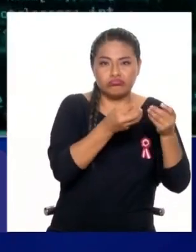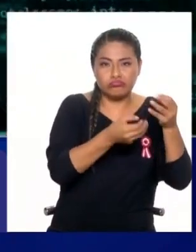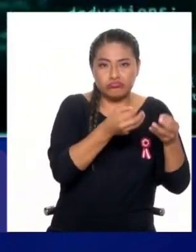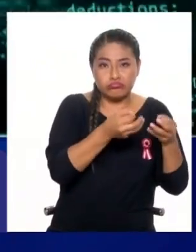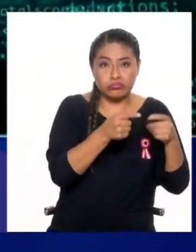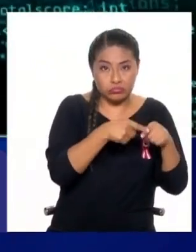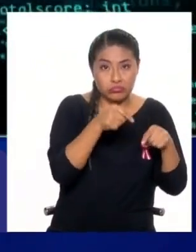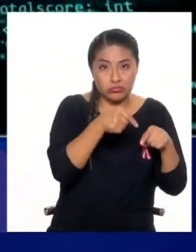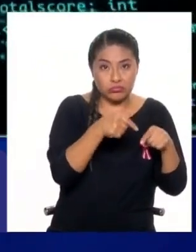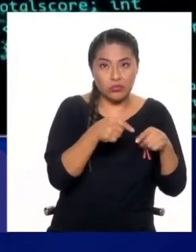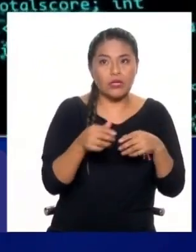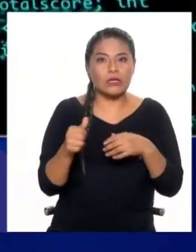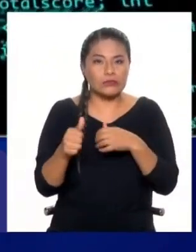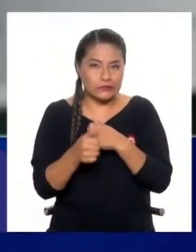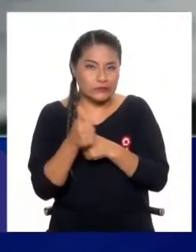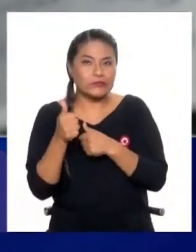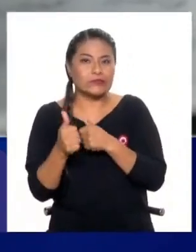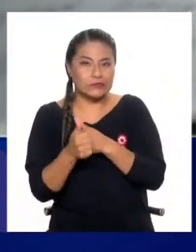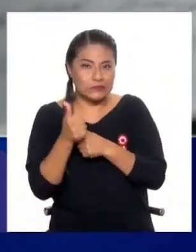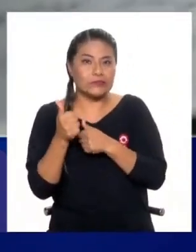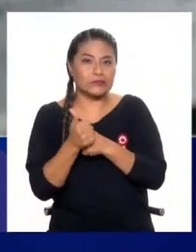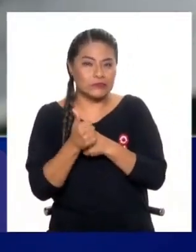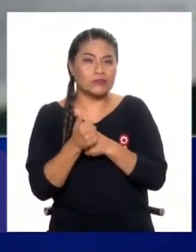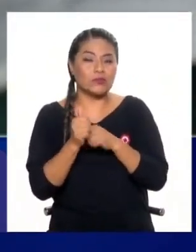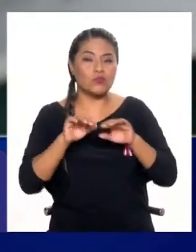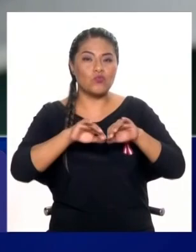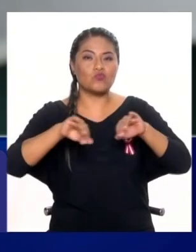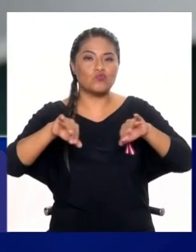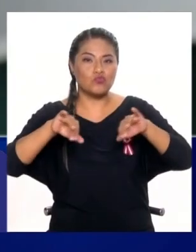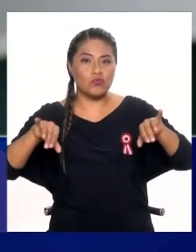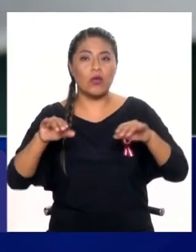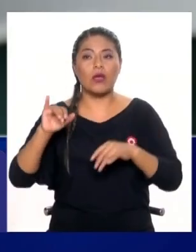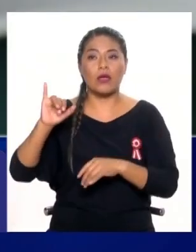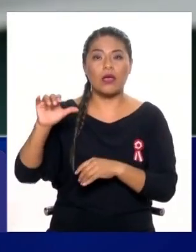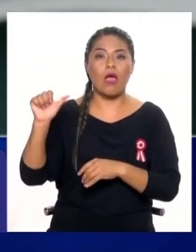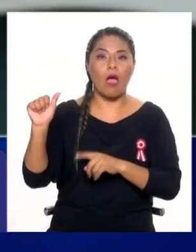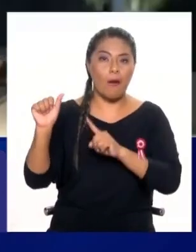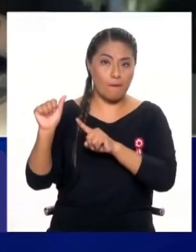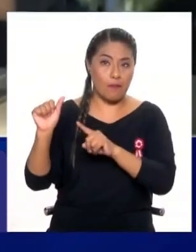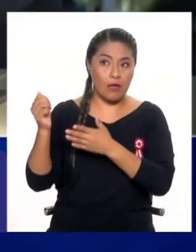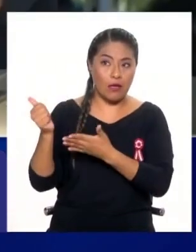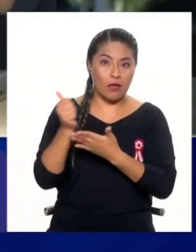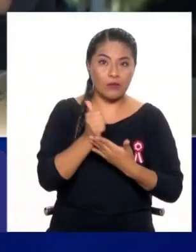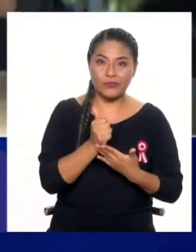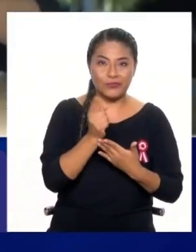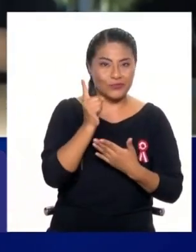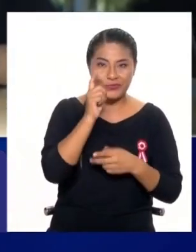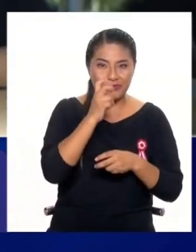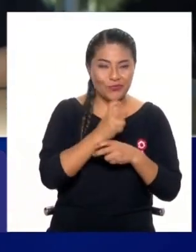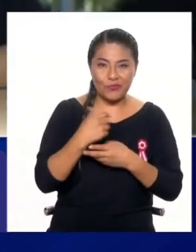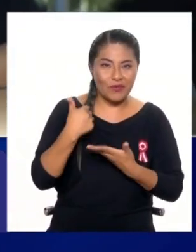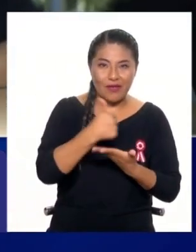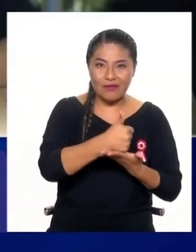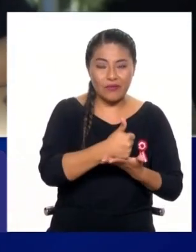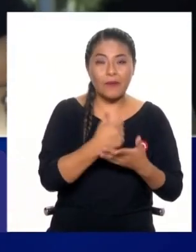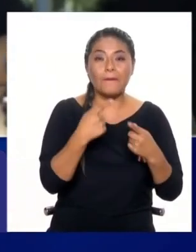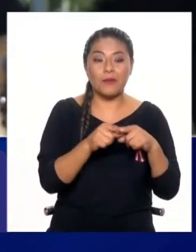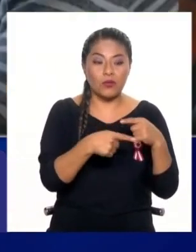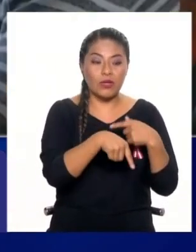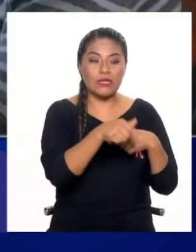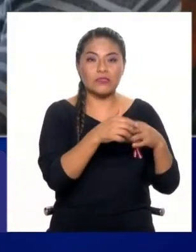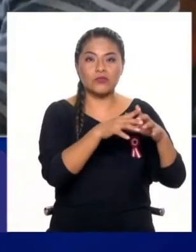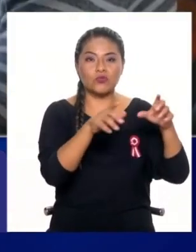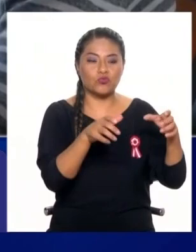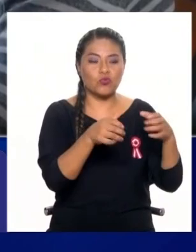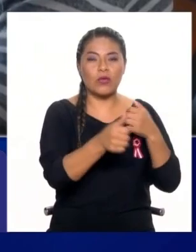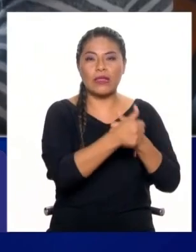riesgoso? Eso es tremendamente riesgoso por muchos factores, más allá de la inteligencia artificial, que tampoco ayuda mucho, ¿no? Pero es muy riesgoso por muchas